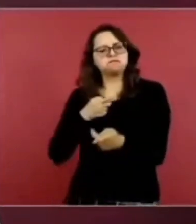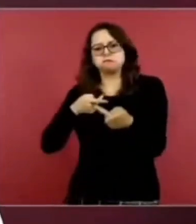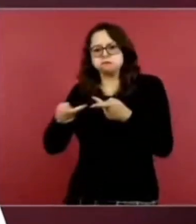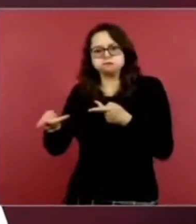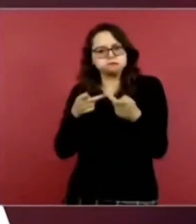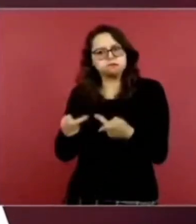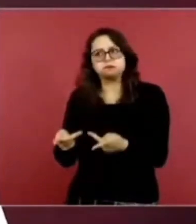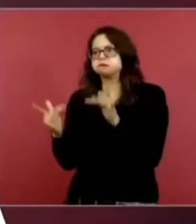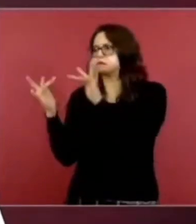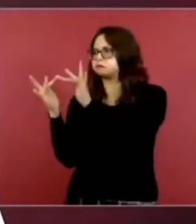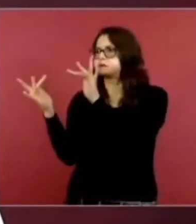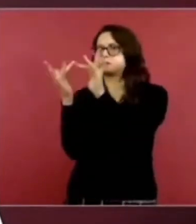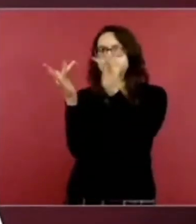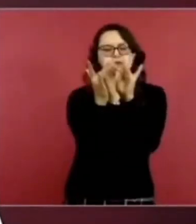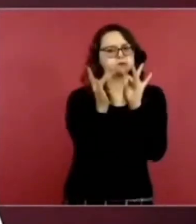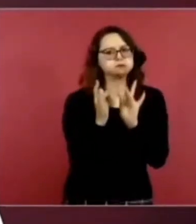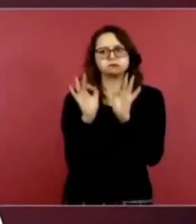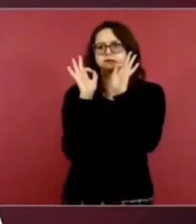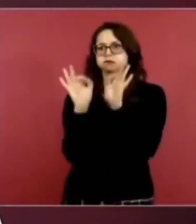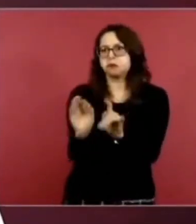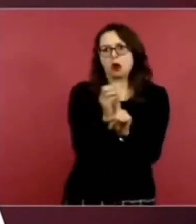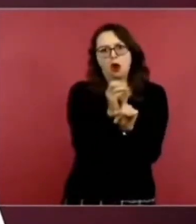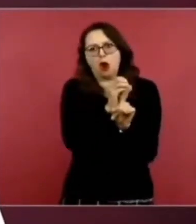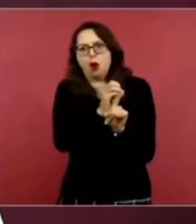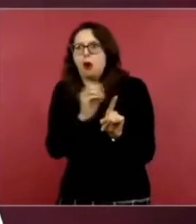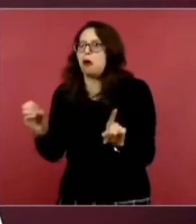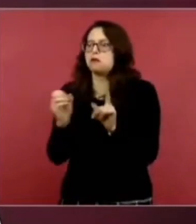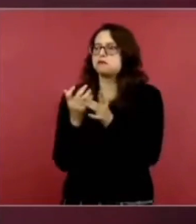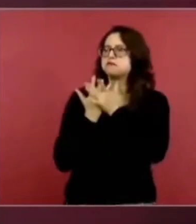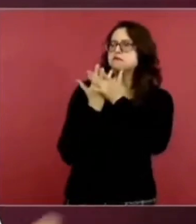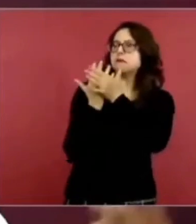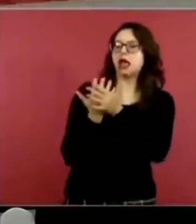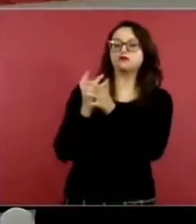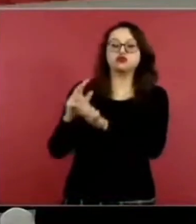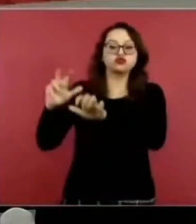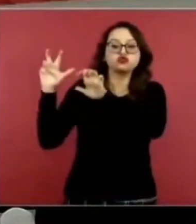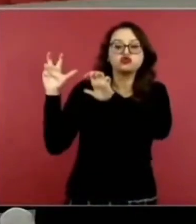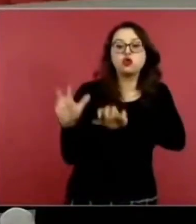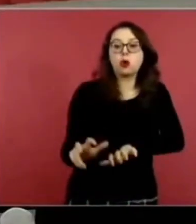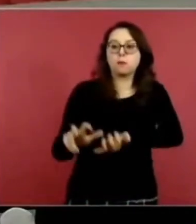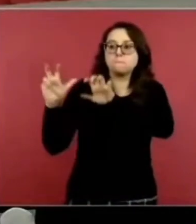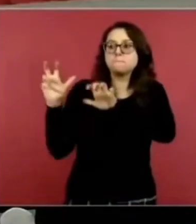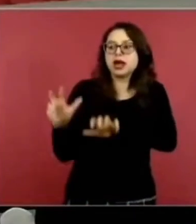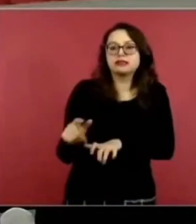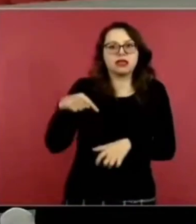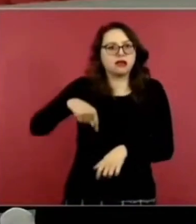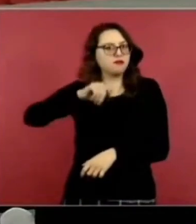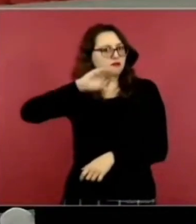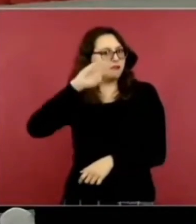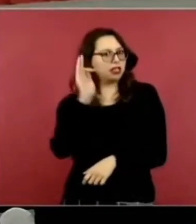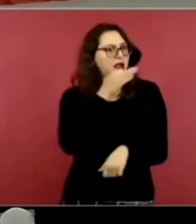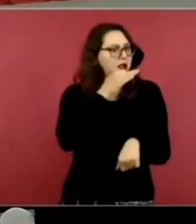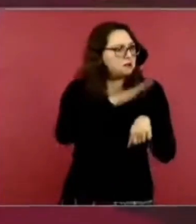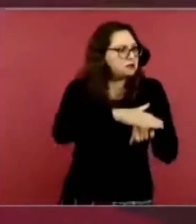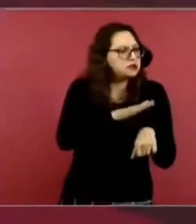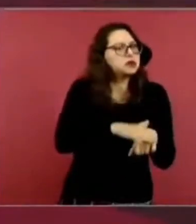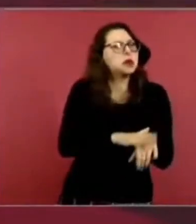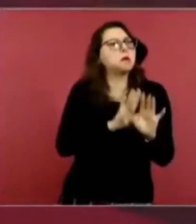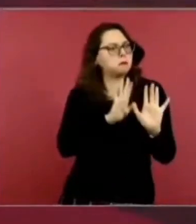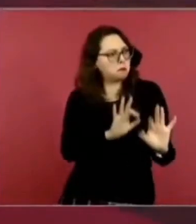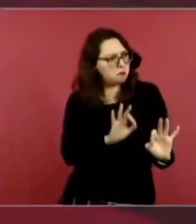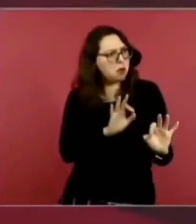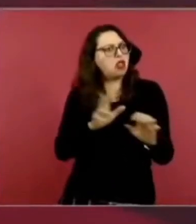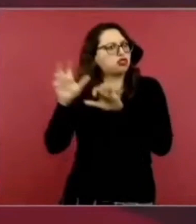perfecta coordinación con el gobierno federal, con la Coordinadora Nacional de Protección Civil que nos iba enviando información y bueno, pues